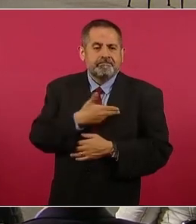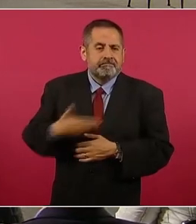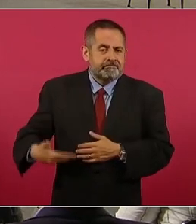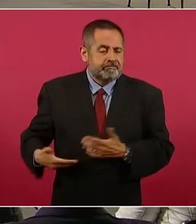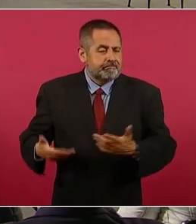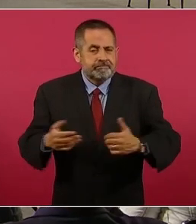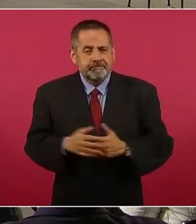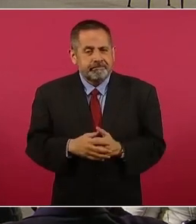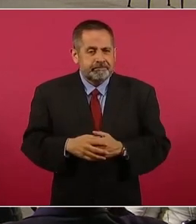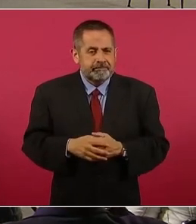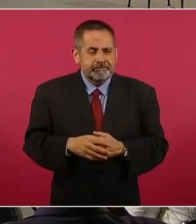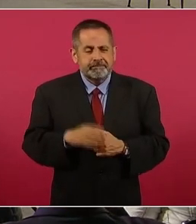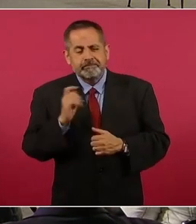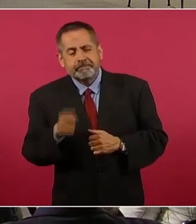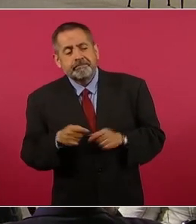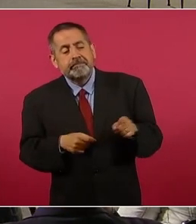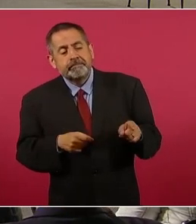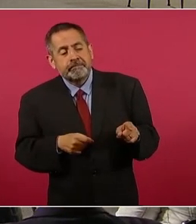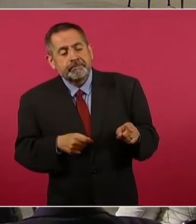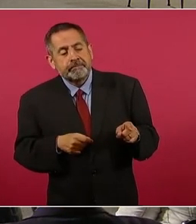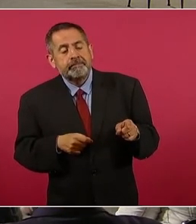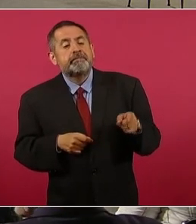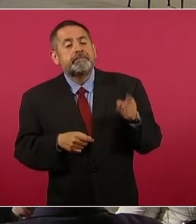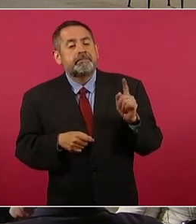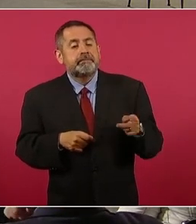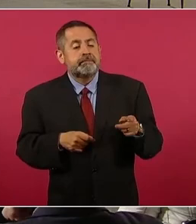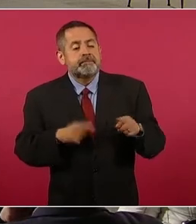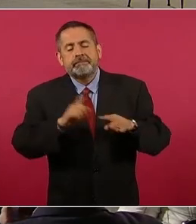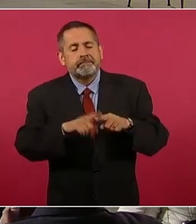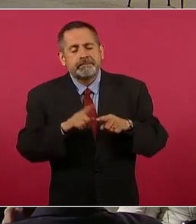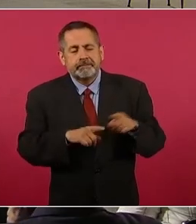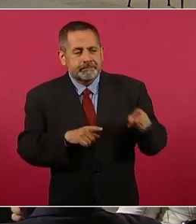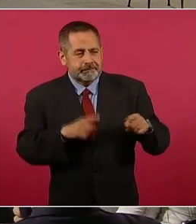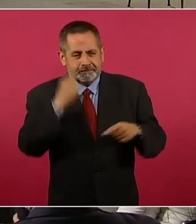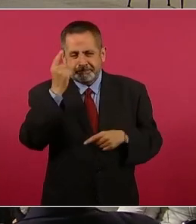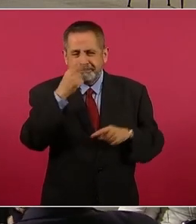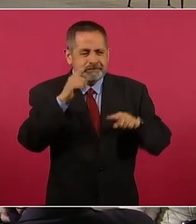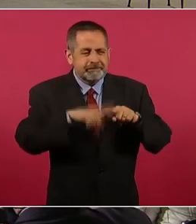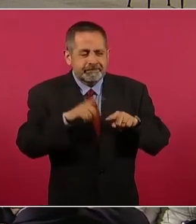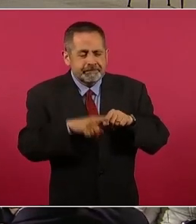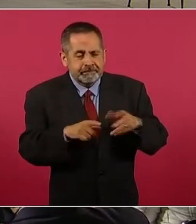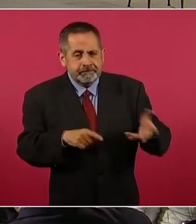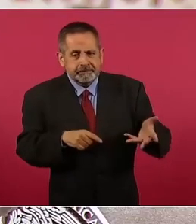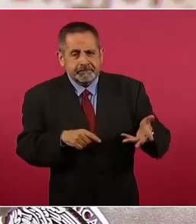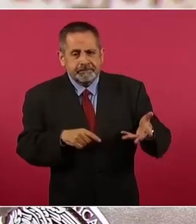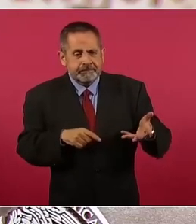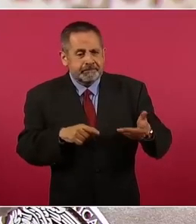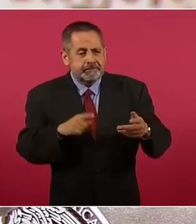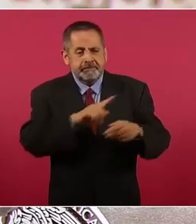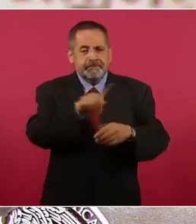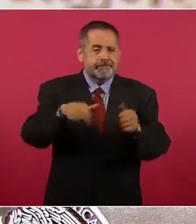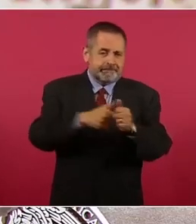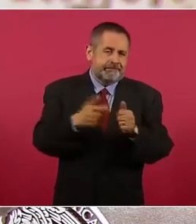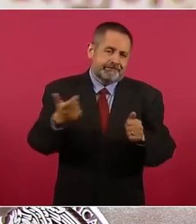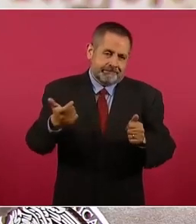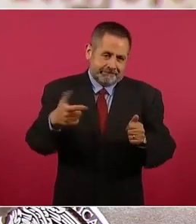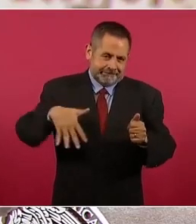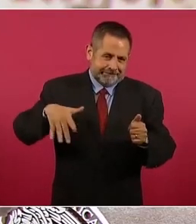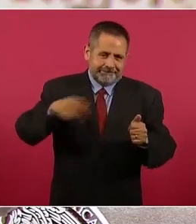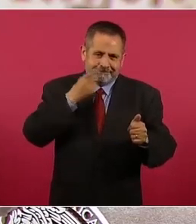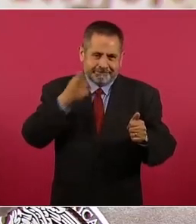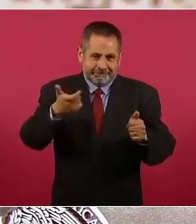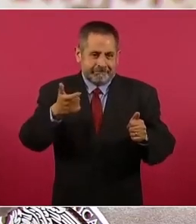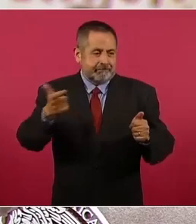es saber quién y quiénes les pagan y cuánto.